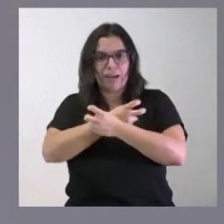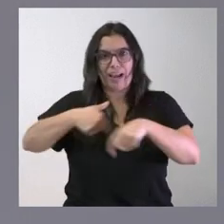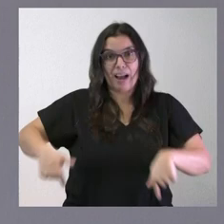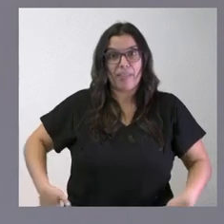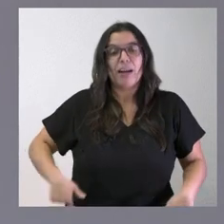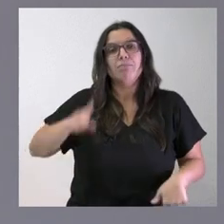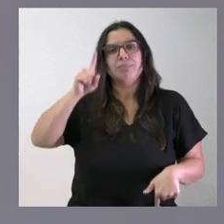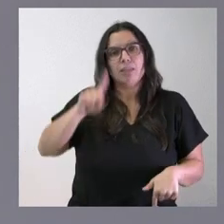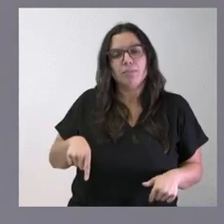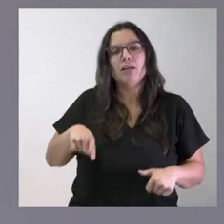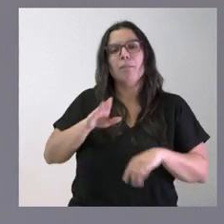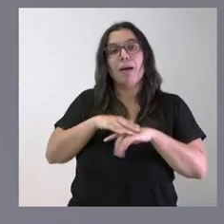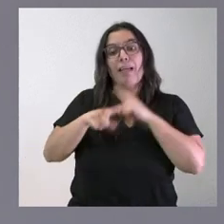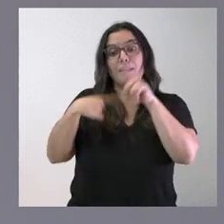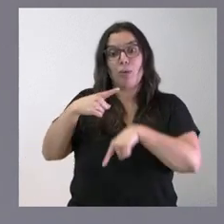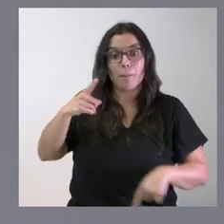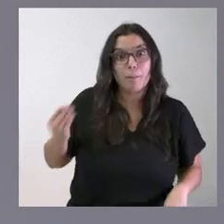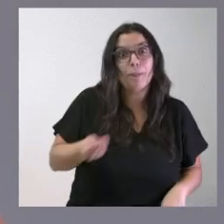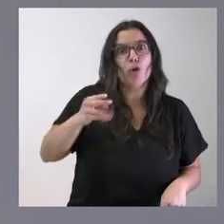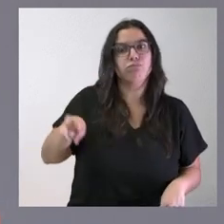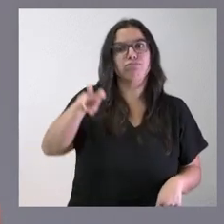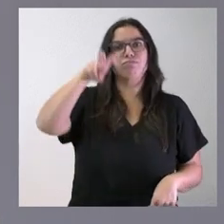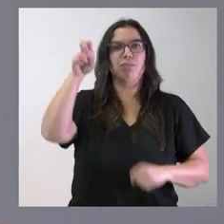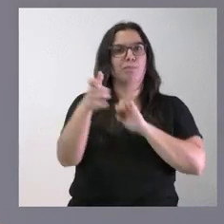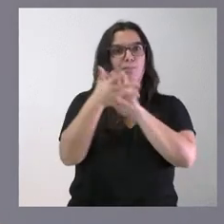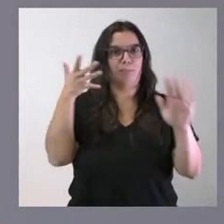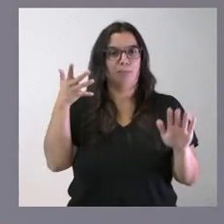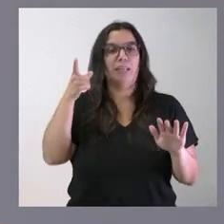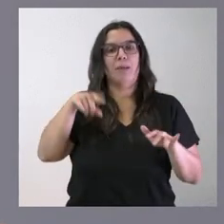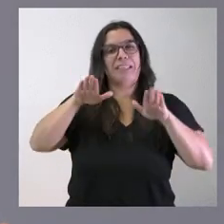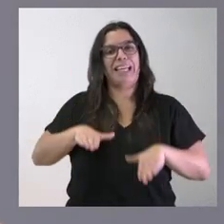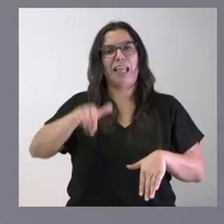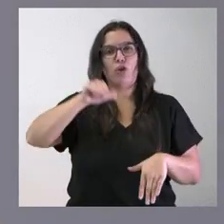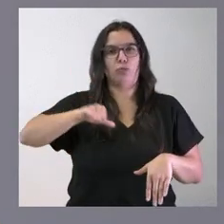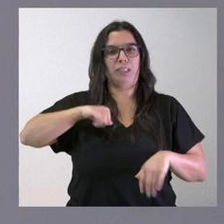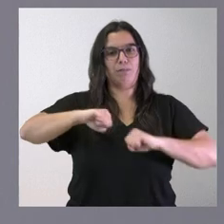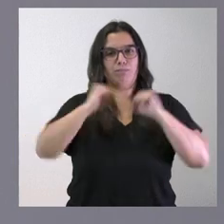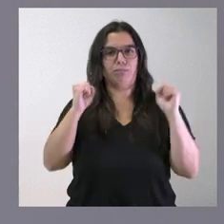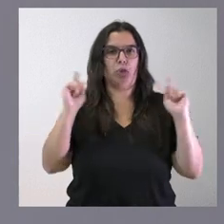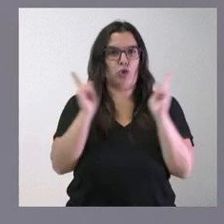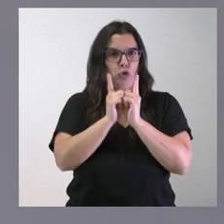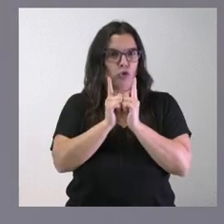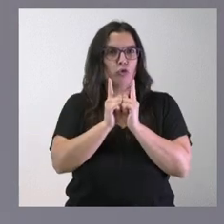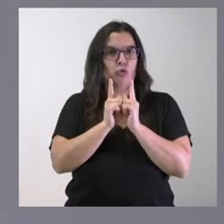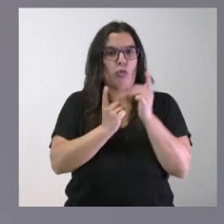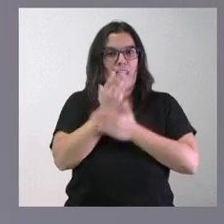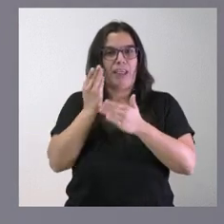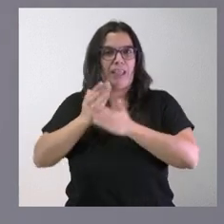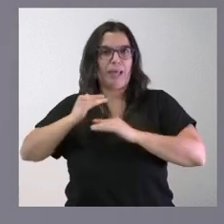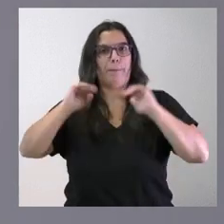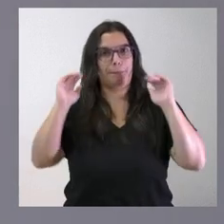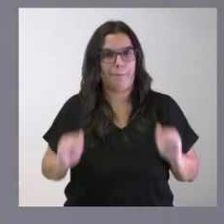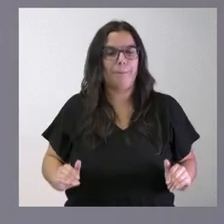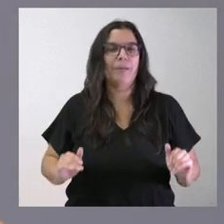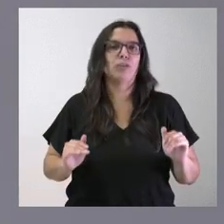también que la recuperación sea más rápida y, por tanto, el tiempo de estancia necesario en hospital sea menor, el número de días sea más